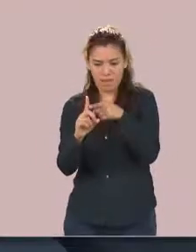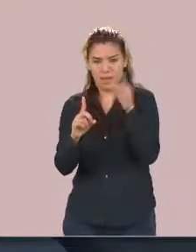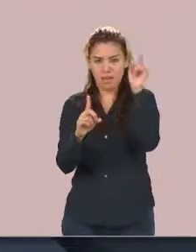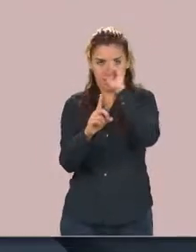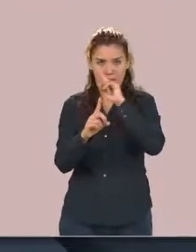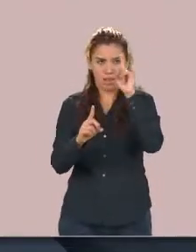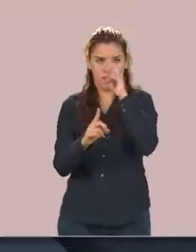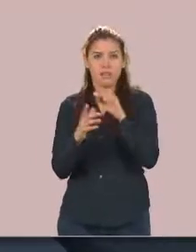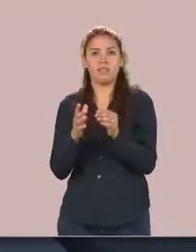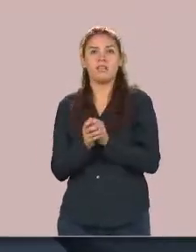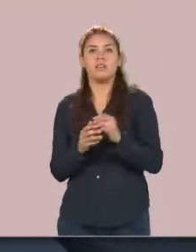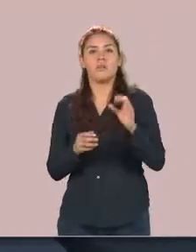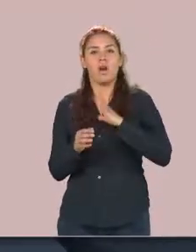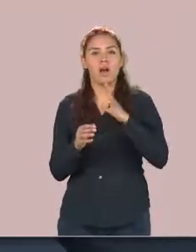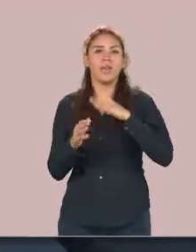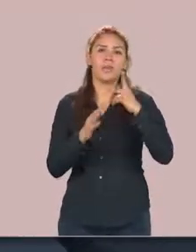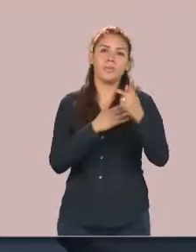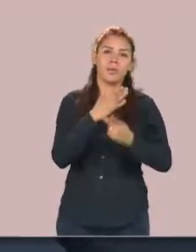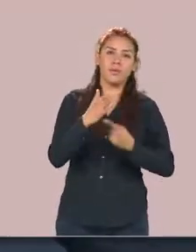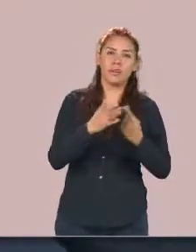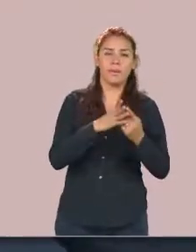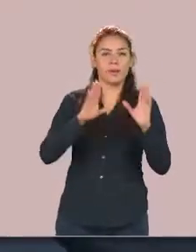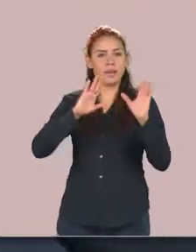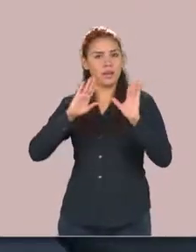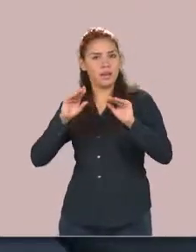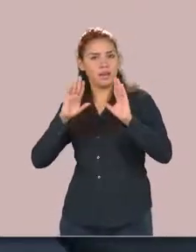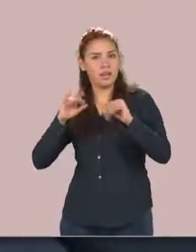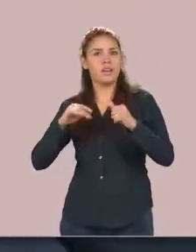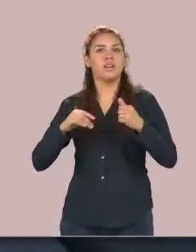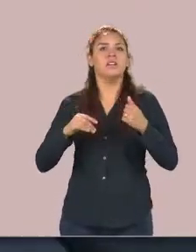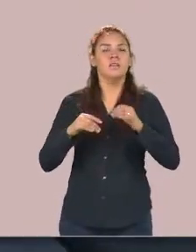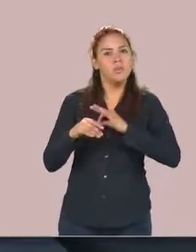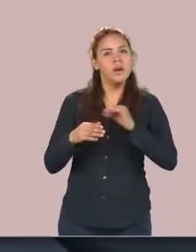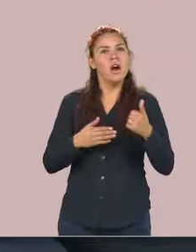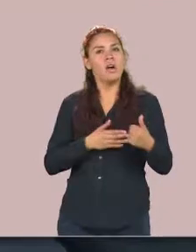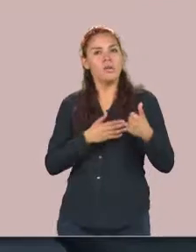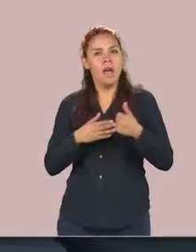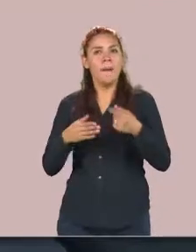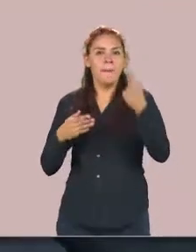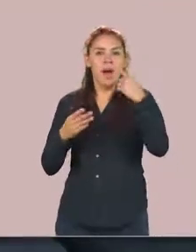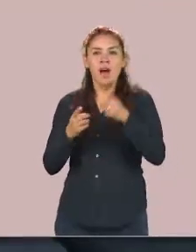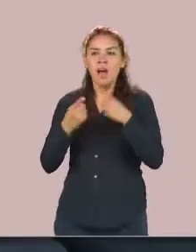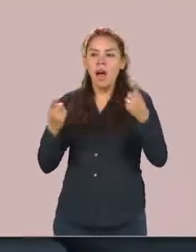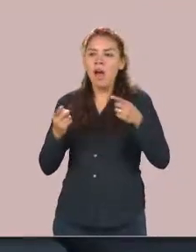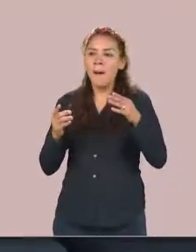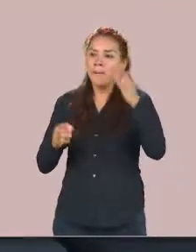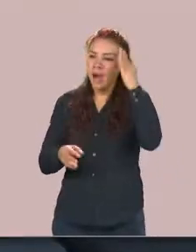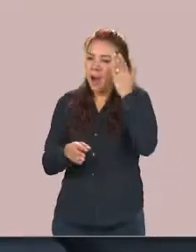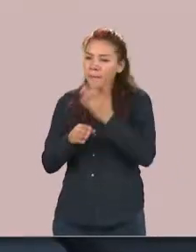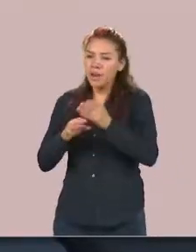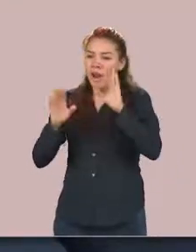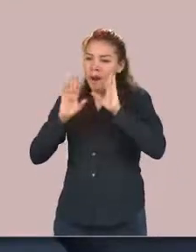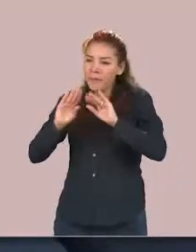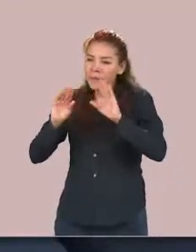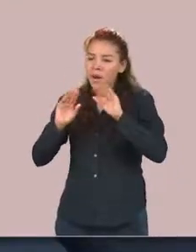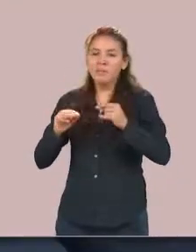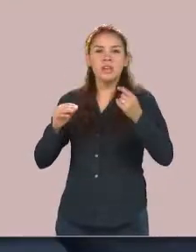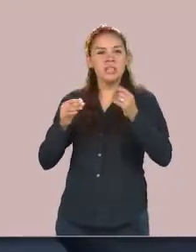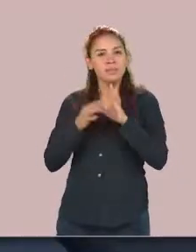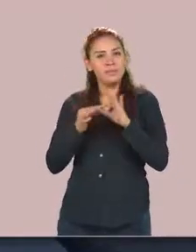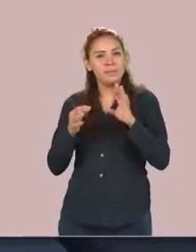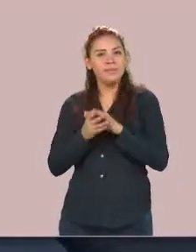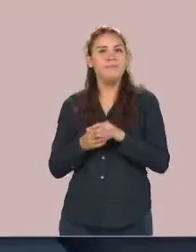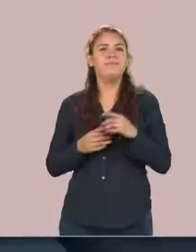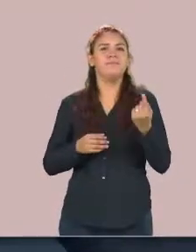programa también puede ayudar a desarrollar estas capacidades entonces ¿qué es lo que se sugiere